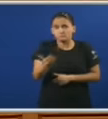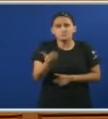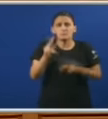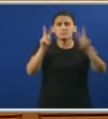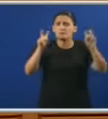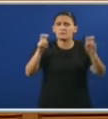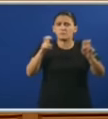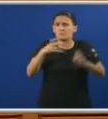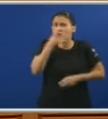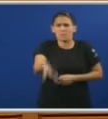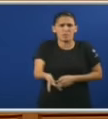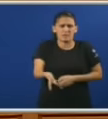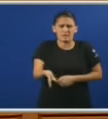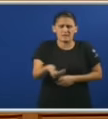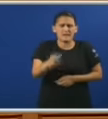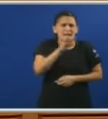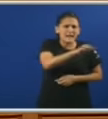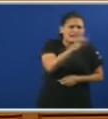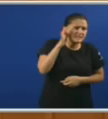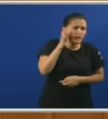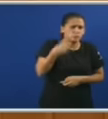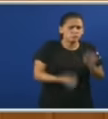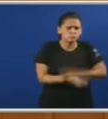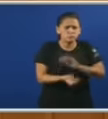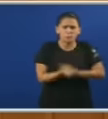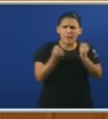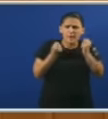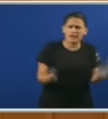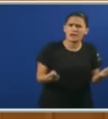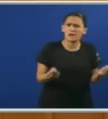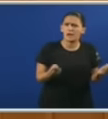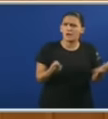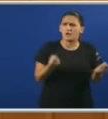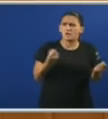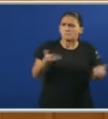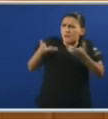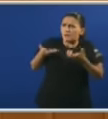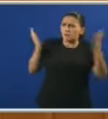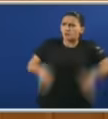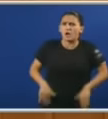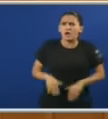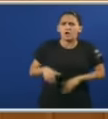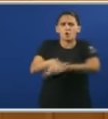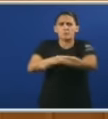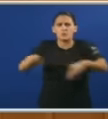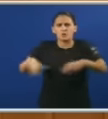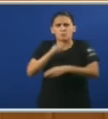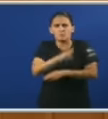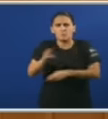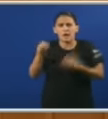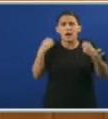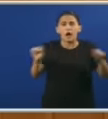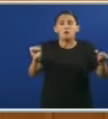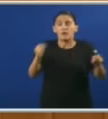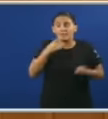tema De escándalo Os galegos e galegas Somos grandes Productores de enerxía Non podemos beneficiarnos O goberno do Partido Popular En da que